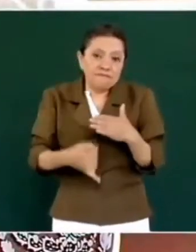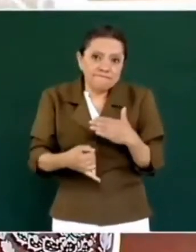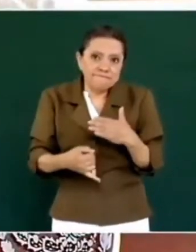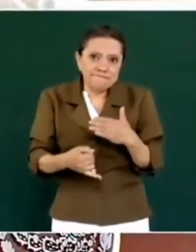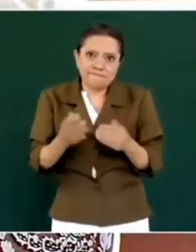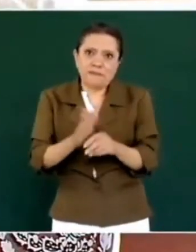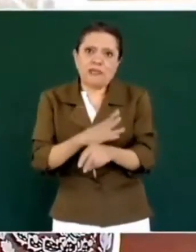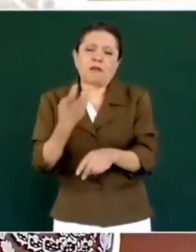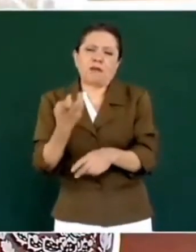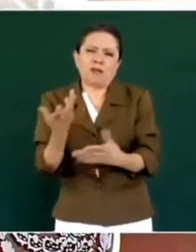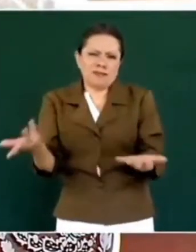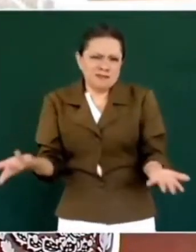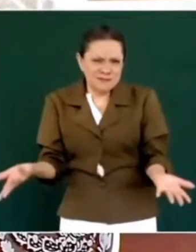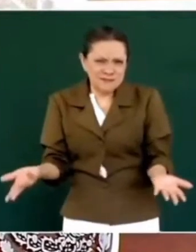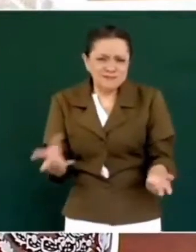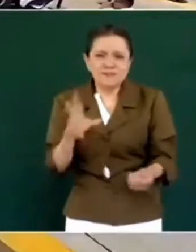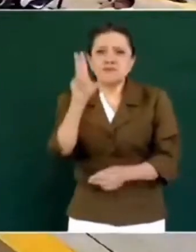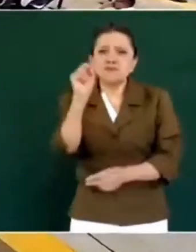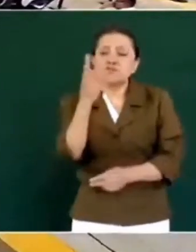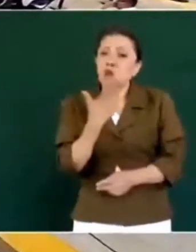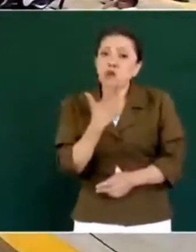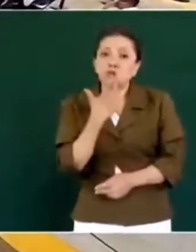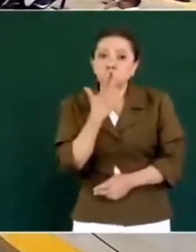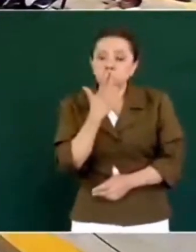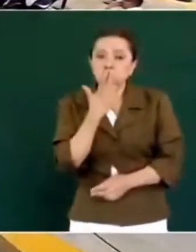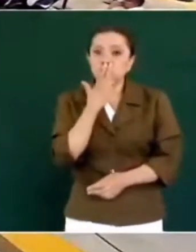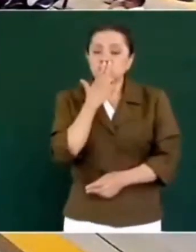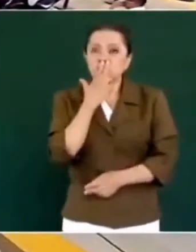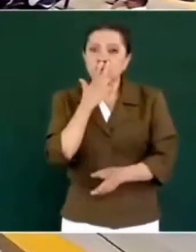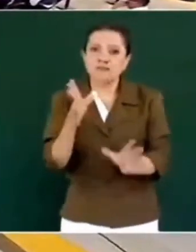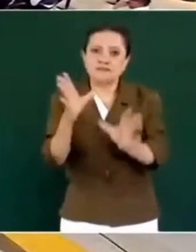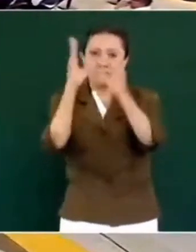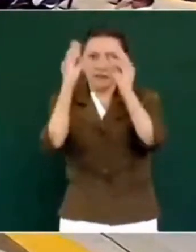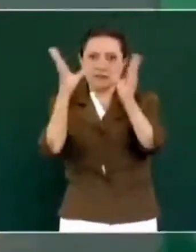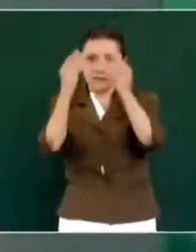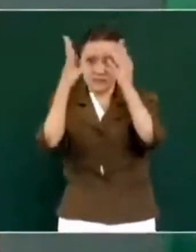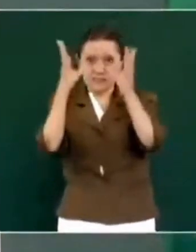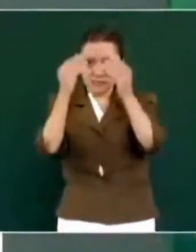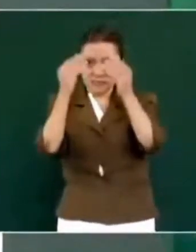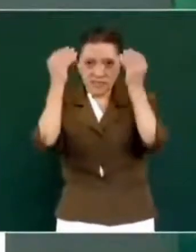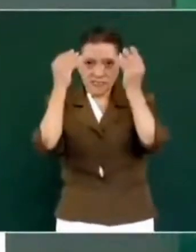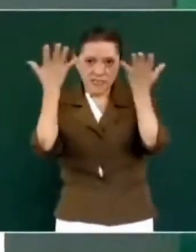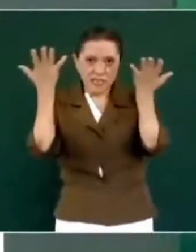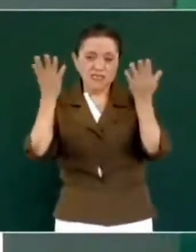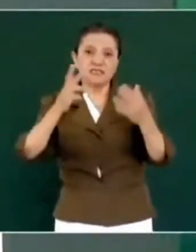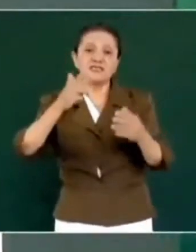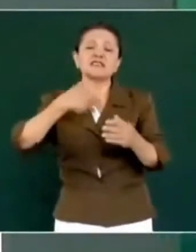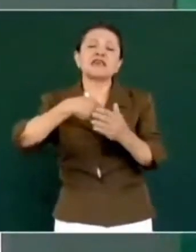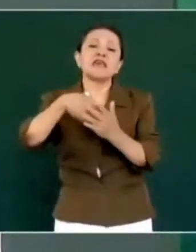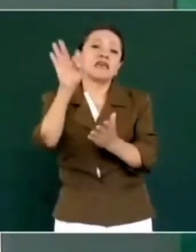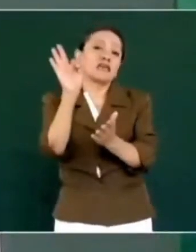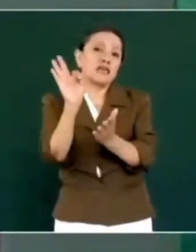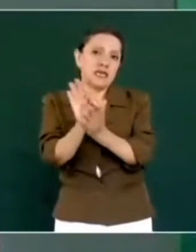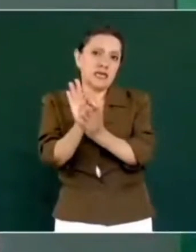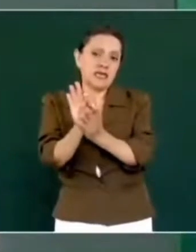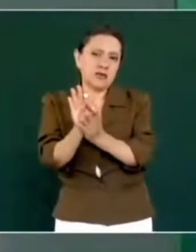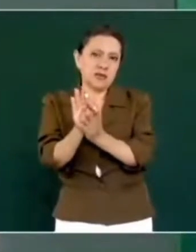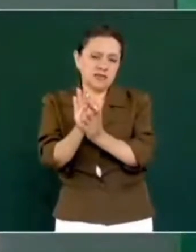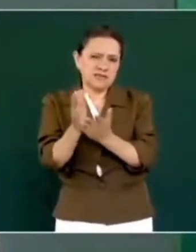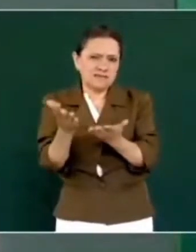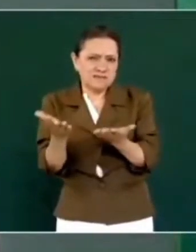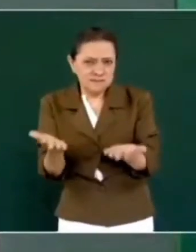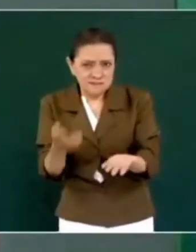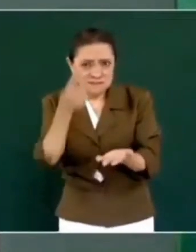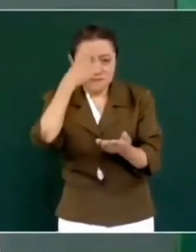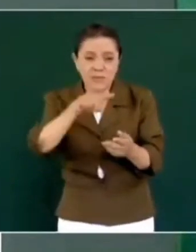No utilizaban las enseñanzas de nuestros próceres para gobernar, para